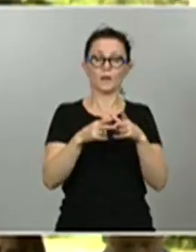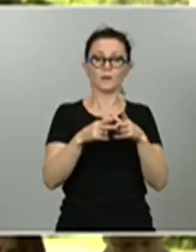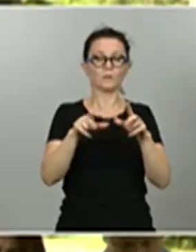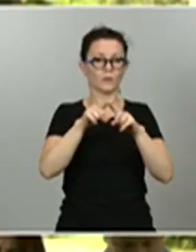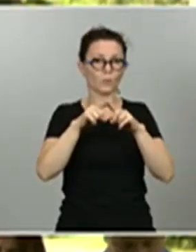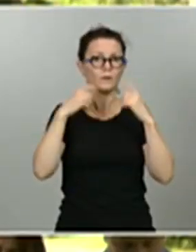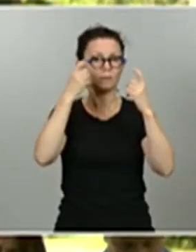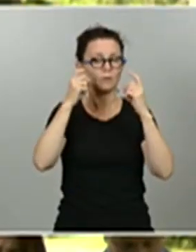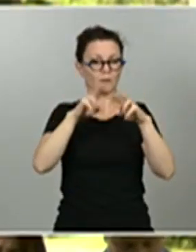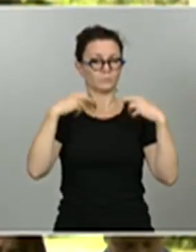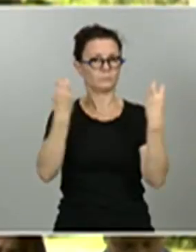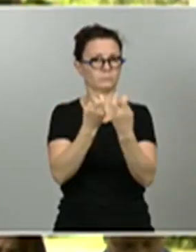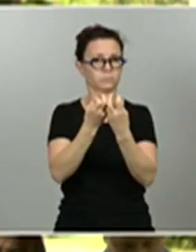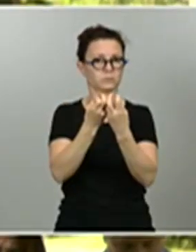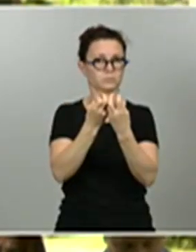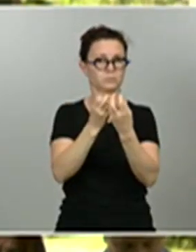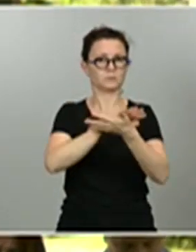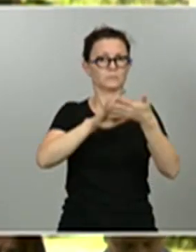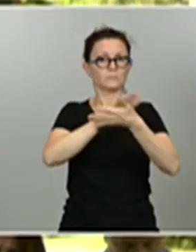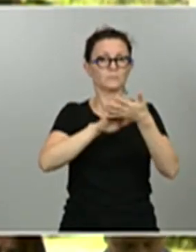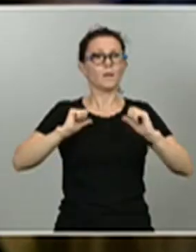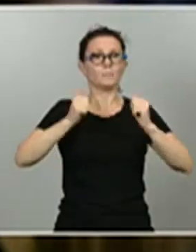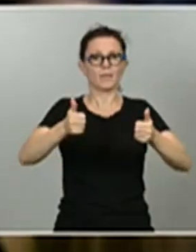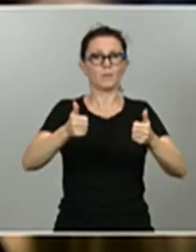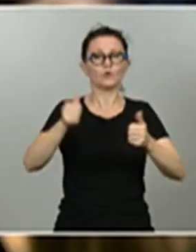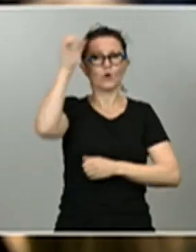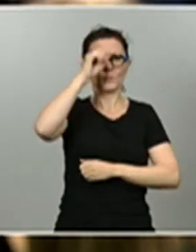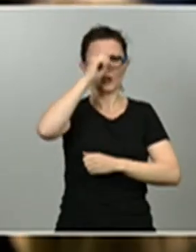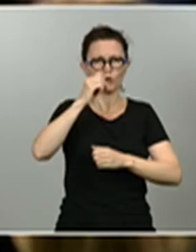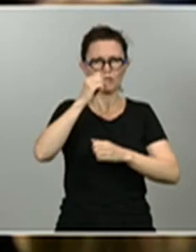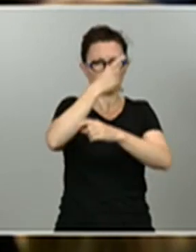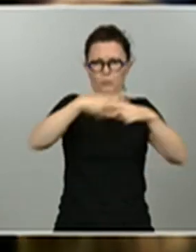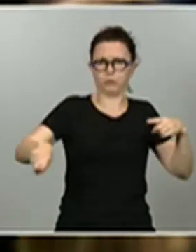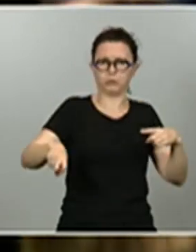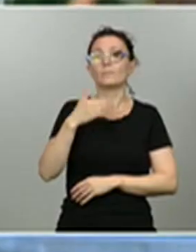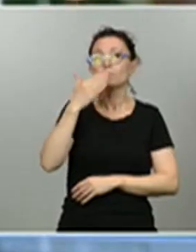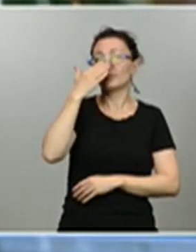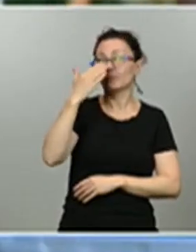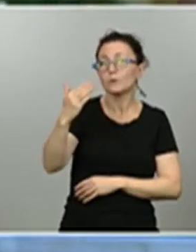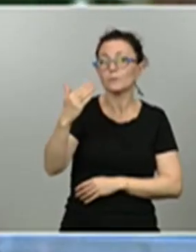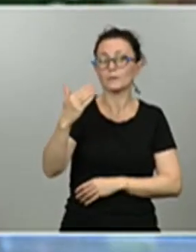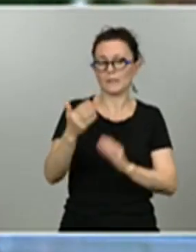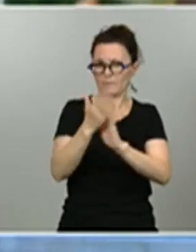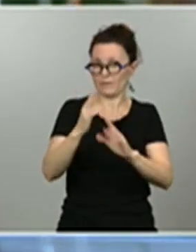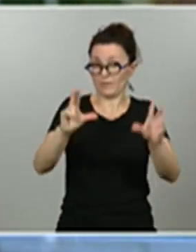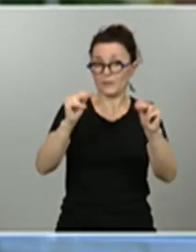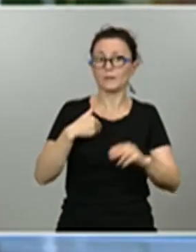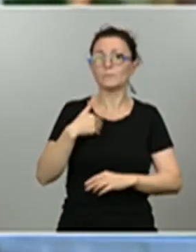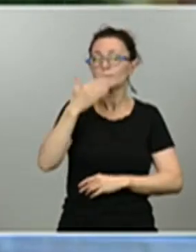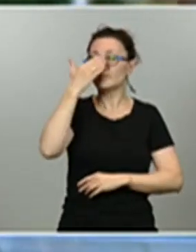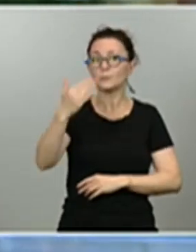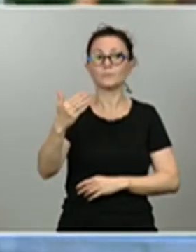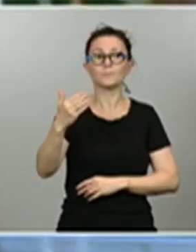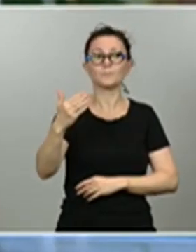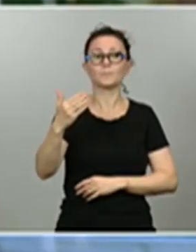Pero también ha habido discrepancias. Los empresarios han pedido a Sánchez que no suba los impuestos. Pues que en este caso no compartimos tampoco,